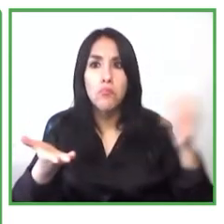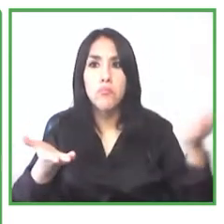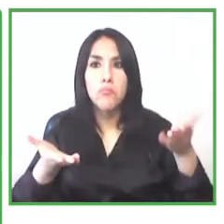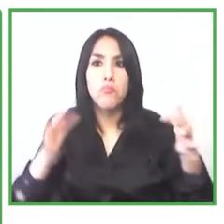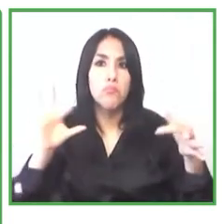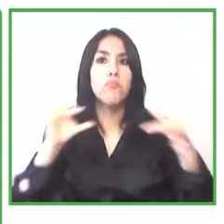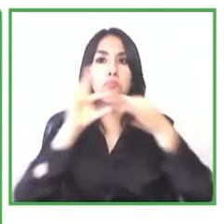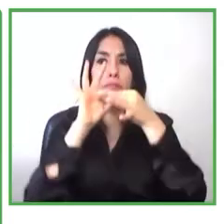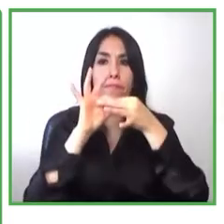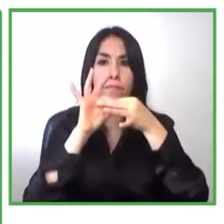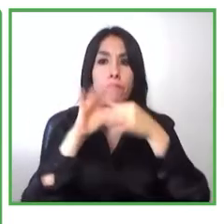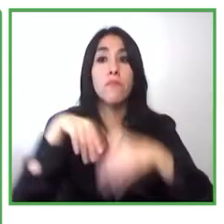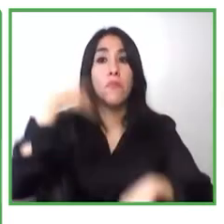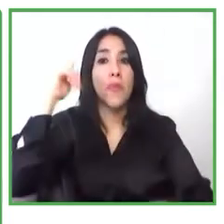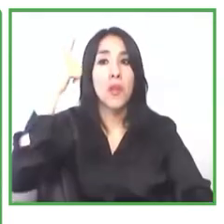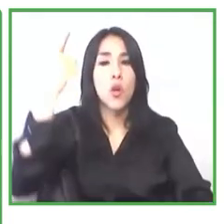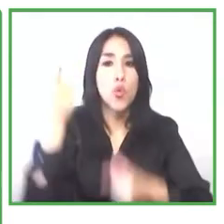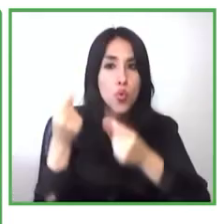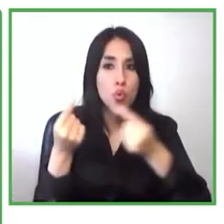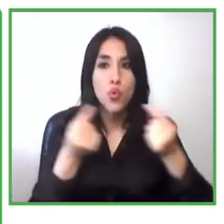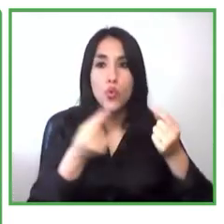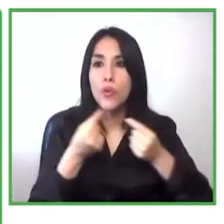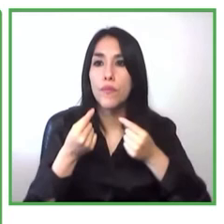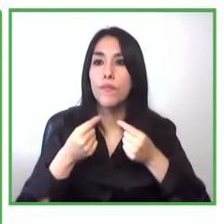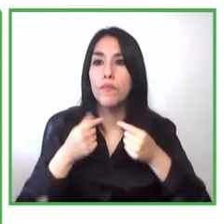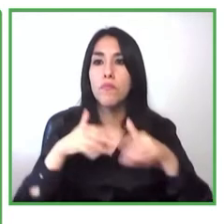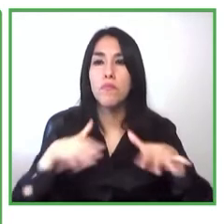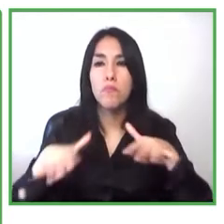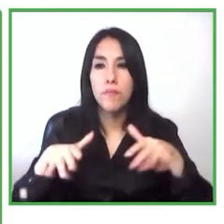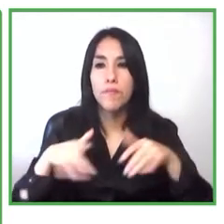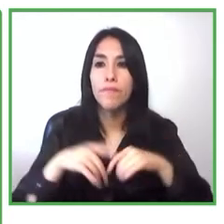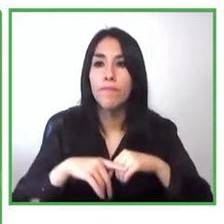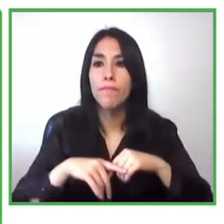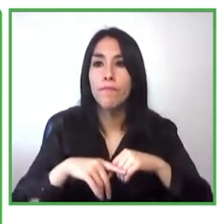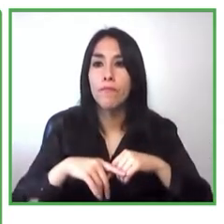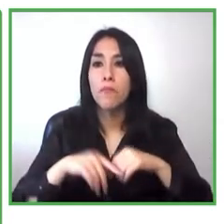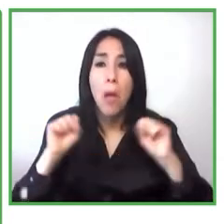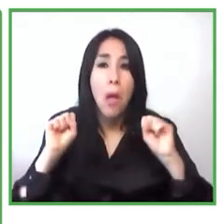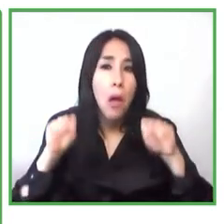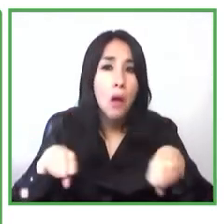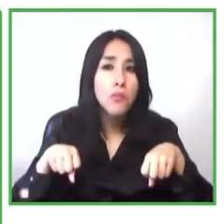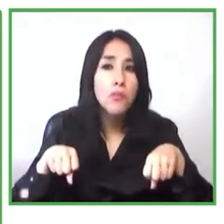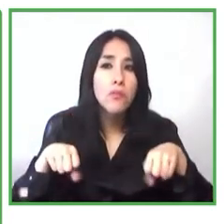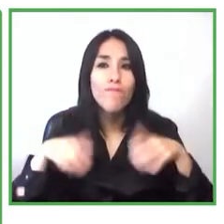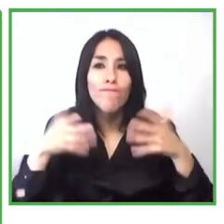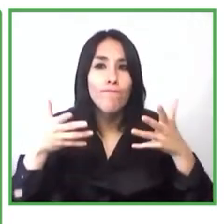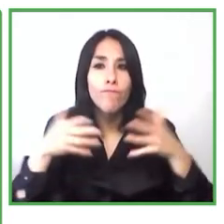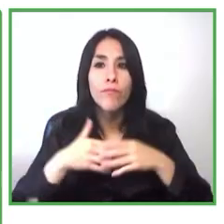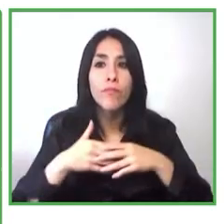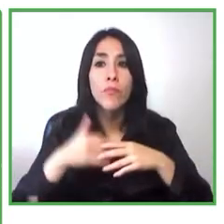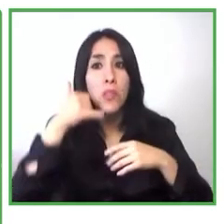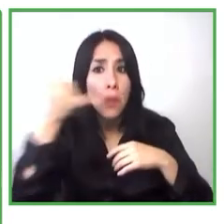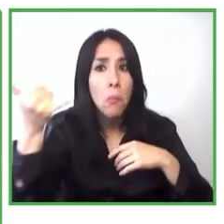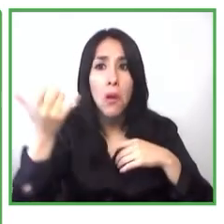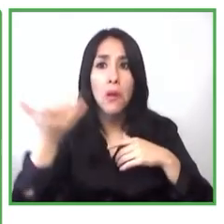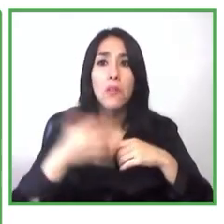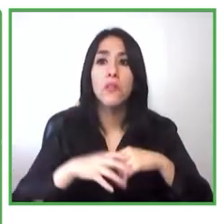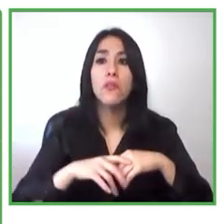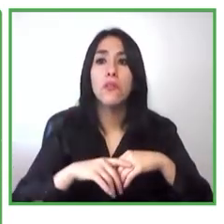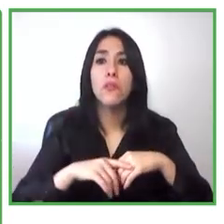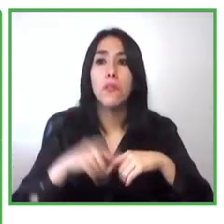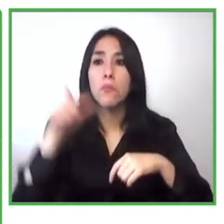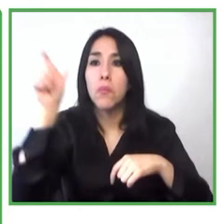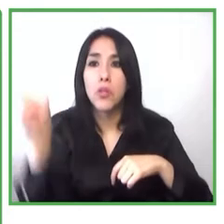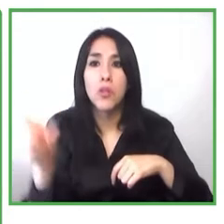podemos conectarlo con un restaurante para vender su producto o servicios o para los que por